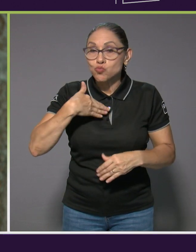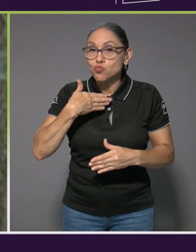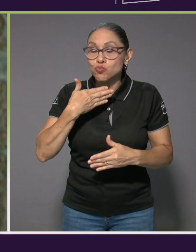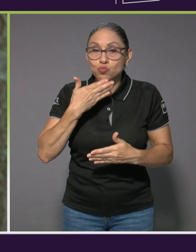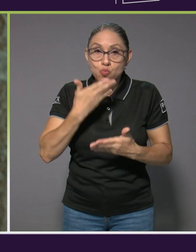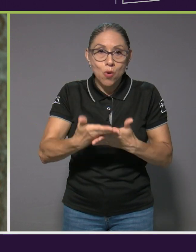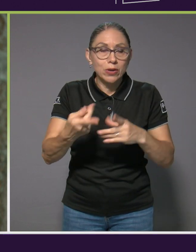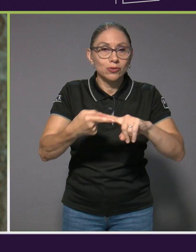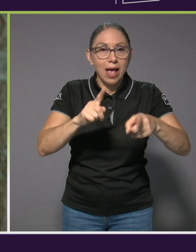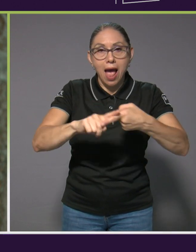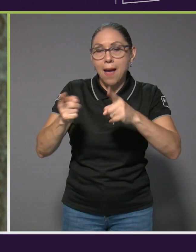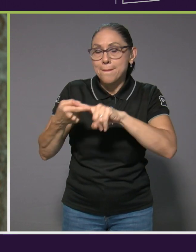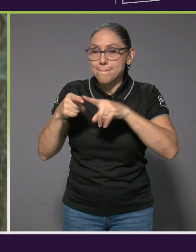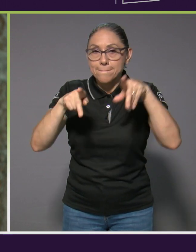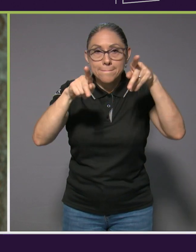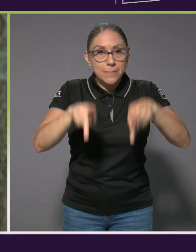personas.